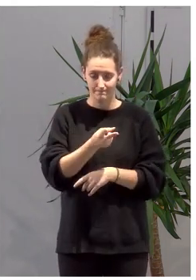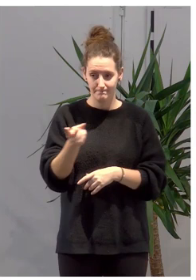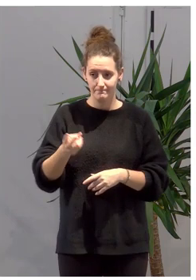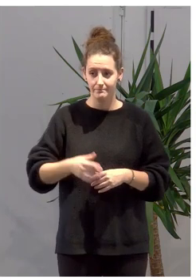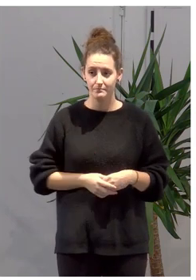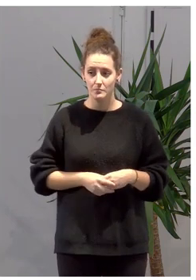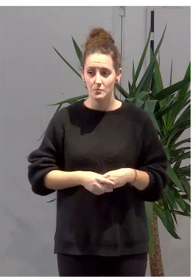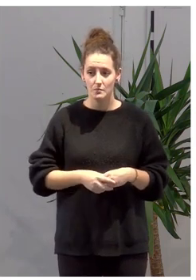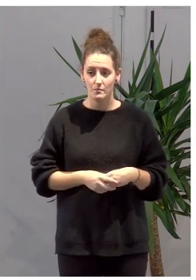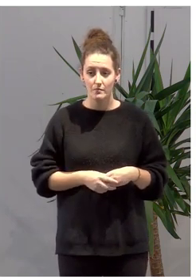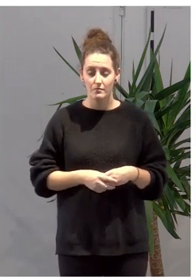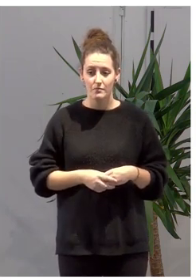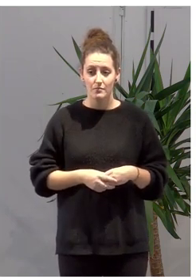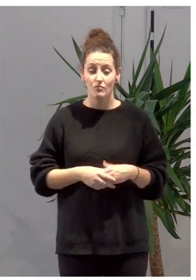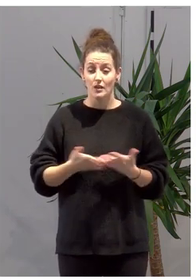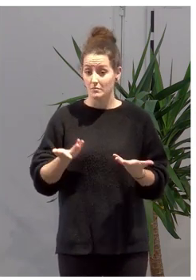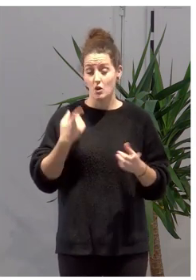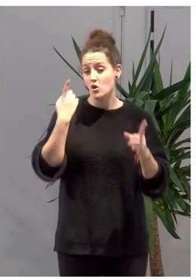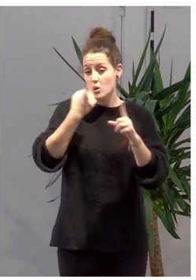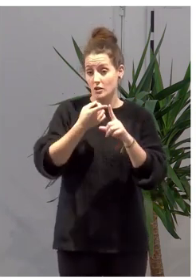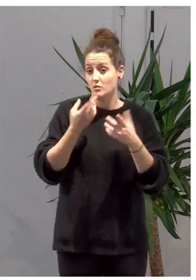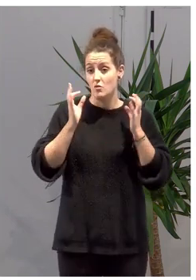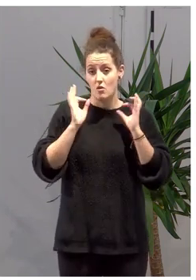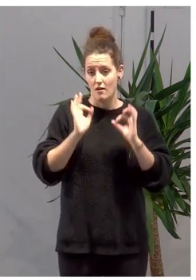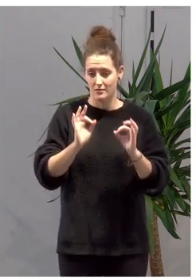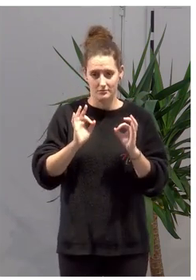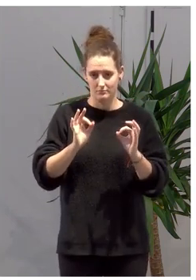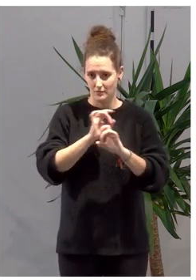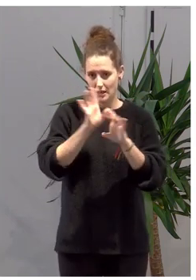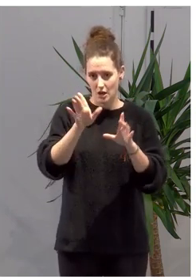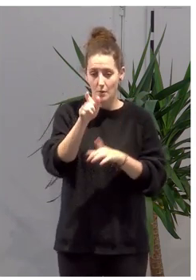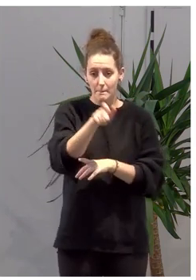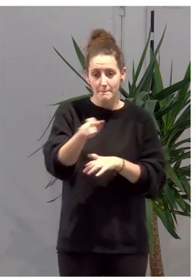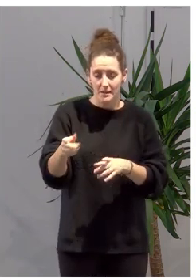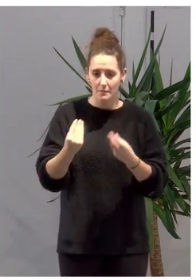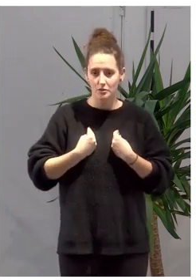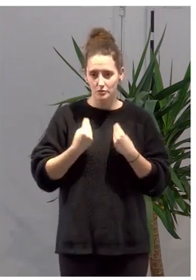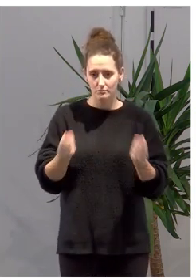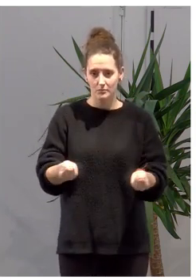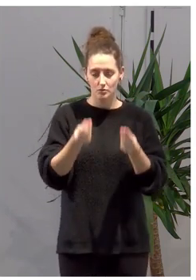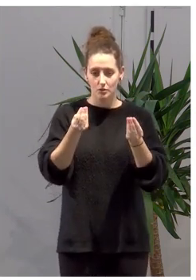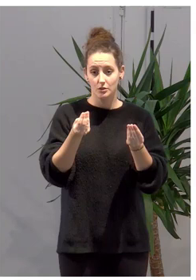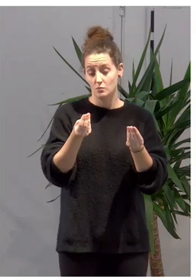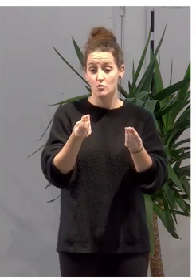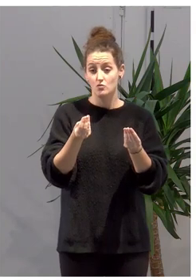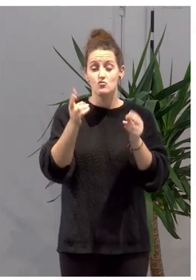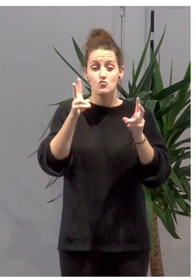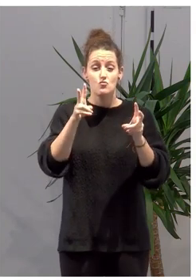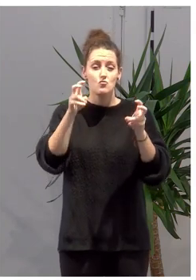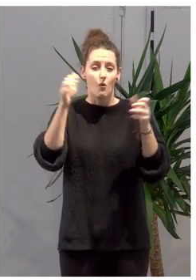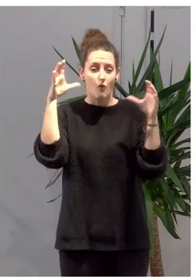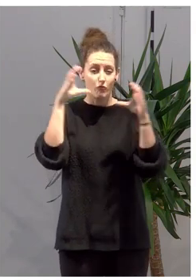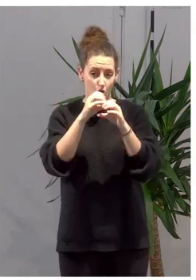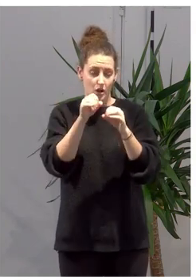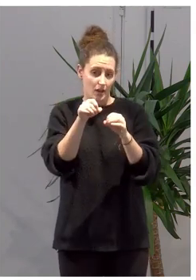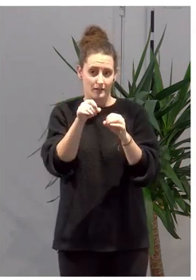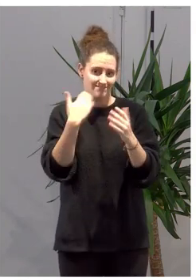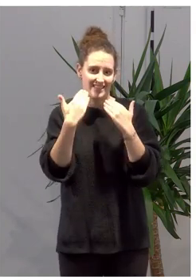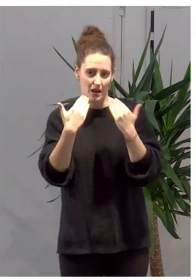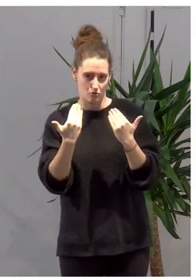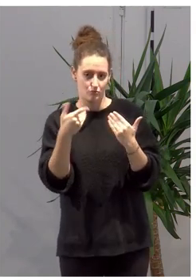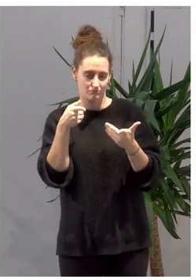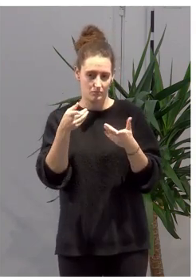y, como os digo, pues el objetivo es ese, el mejorar la vida de las personas a través de un nuevo enfoque, el enfoque dialógico.